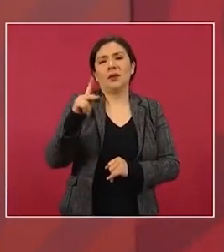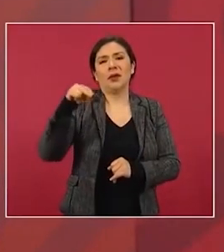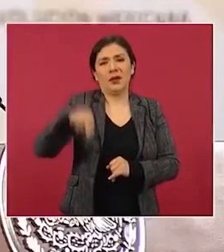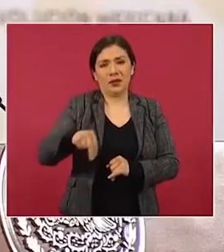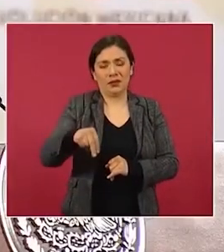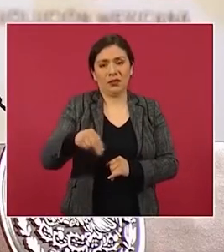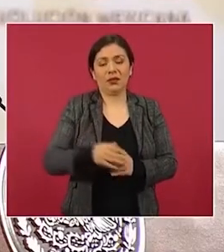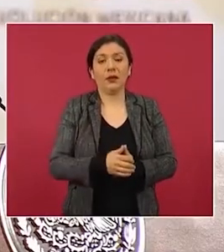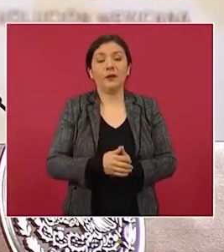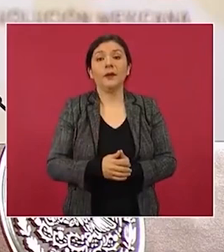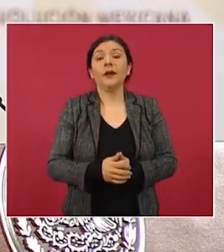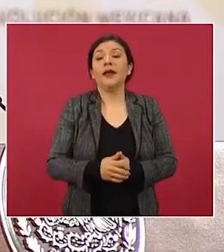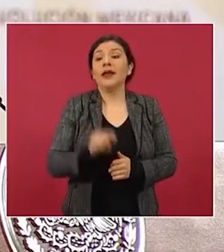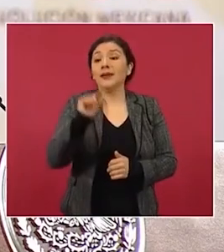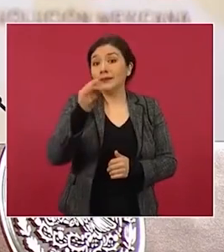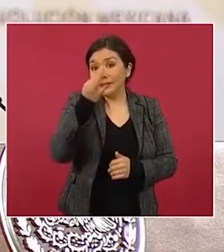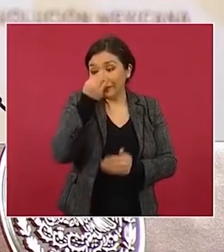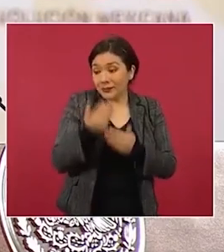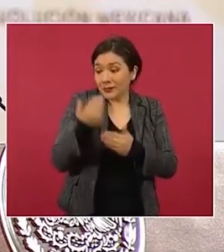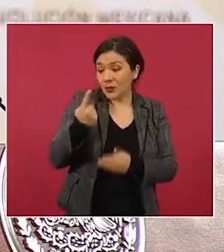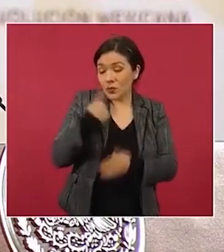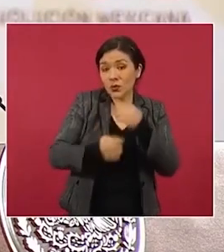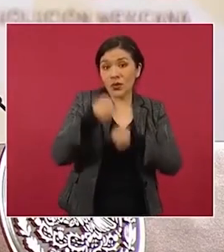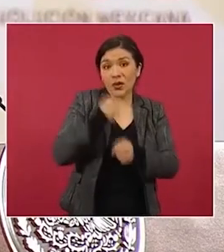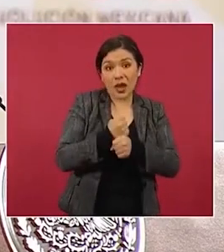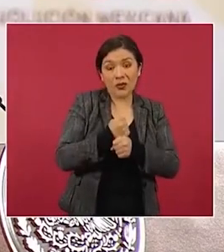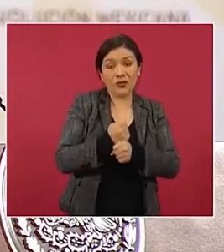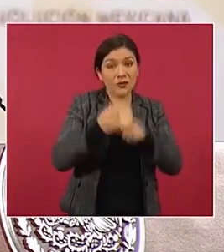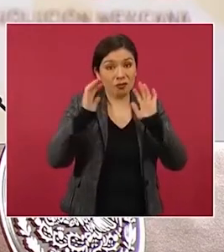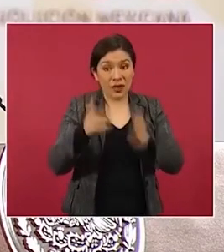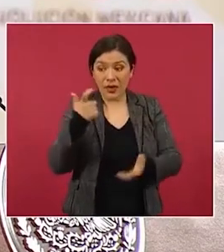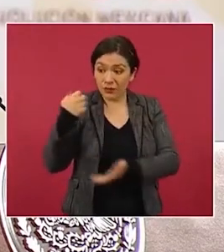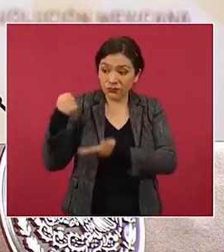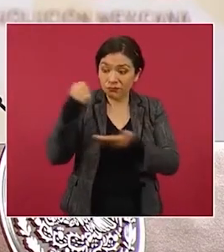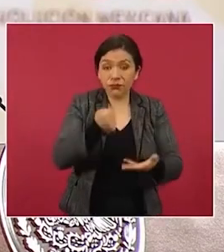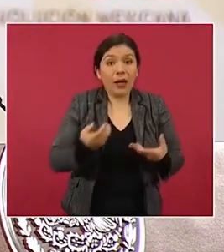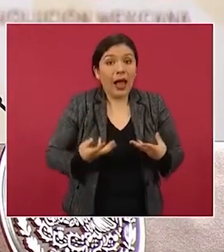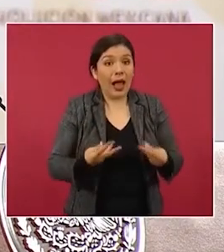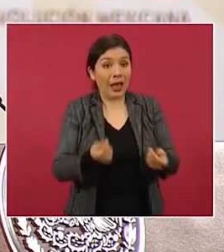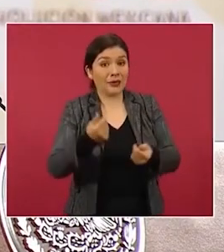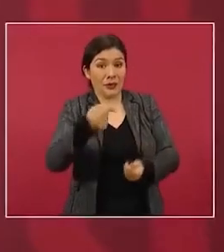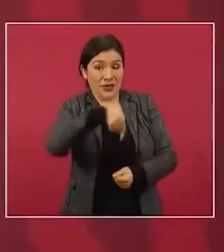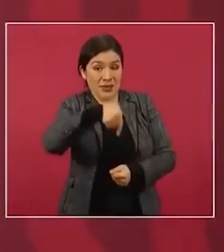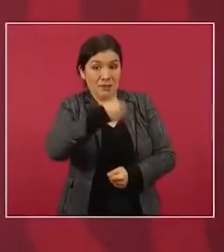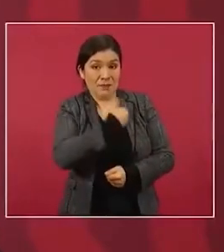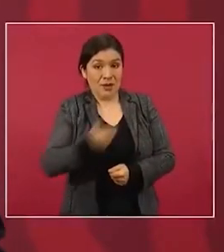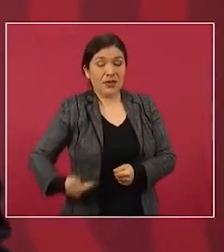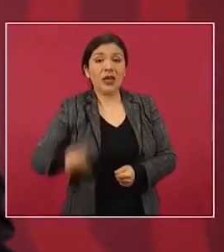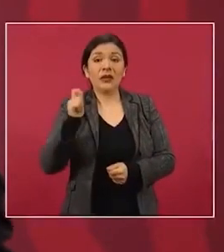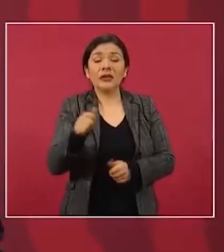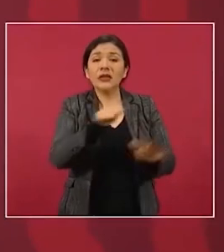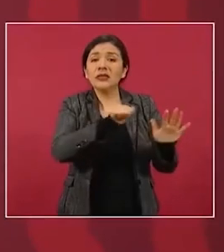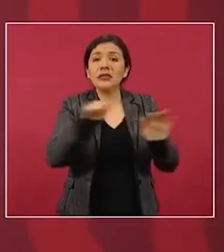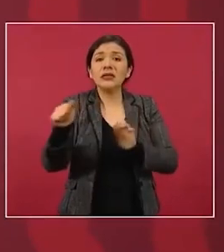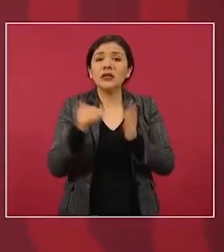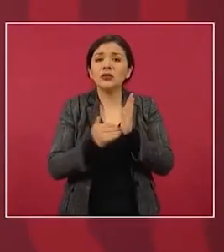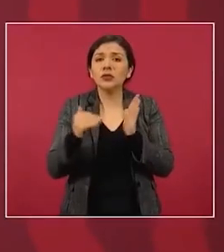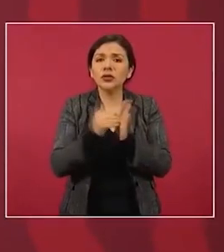Y el año pasado, el presupuesto que ejercimos en la presidencia fue de 600 millones,